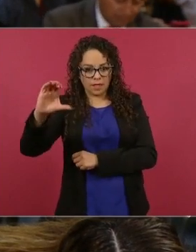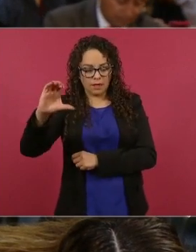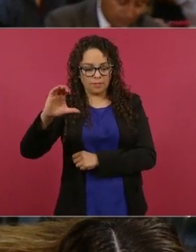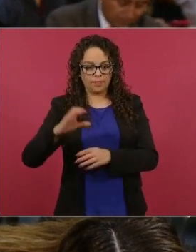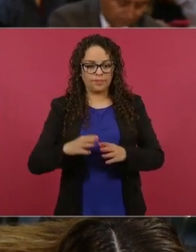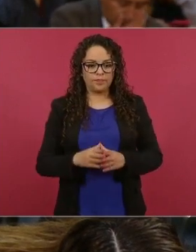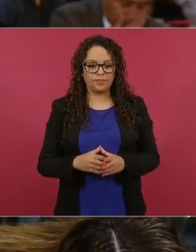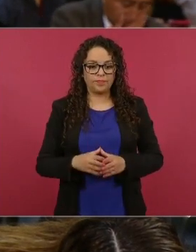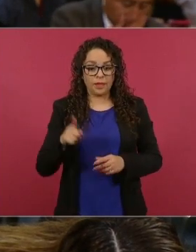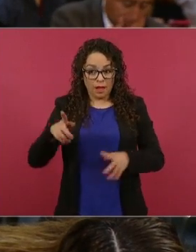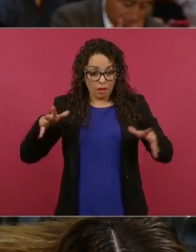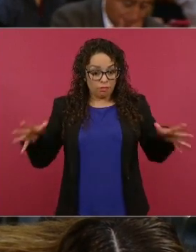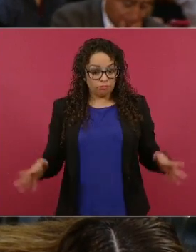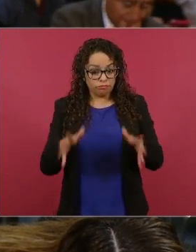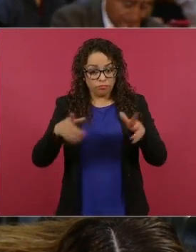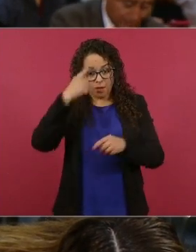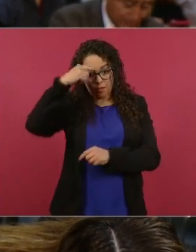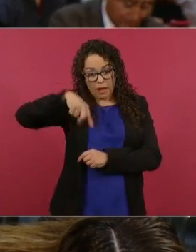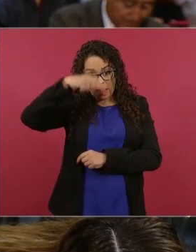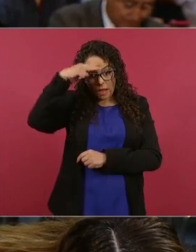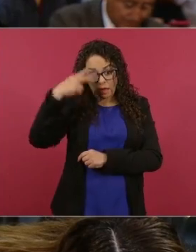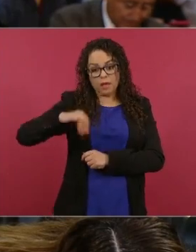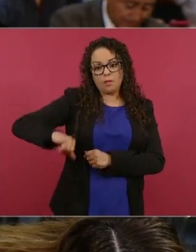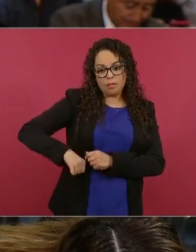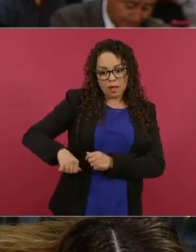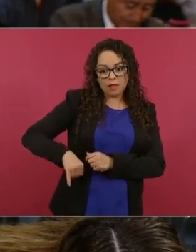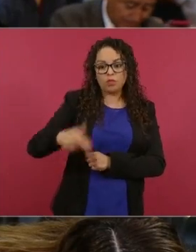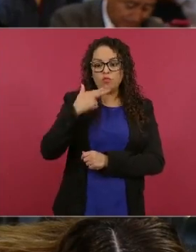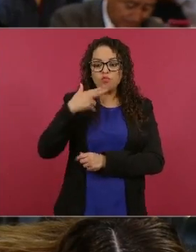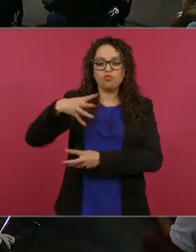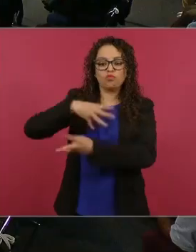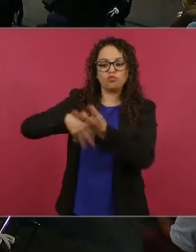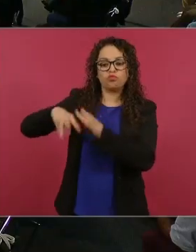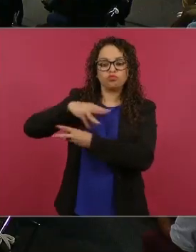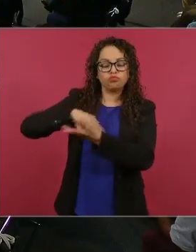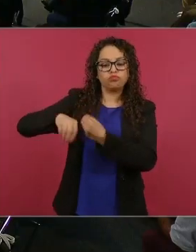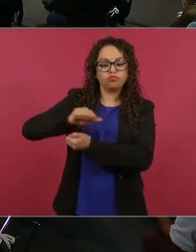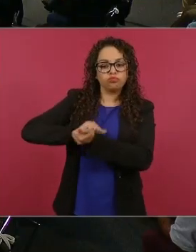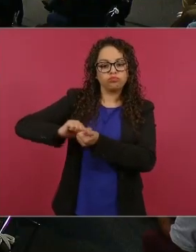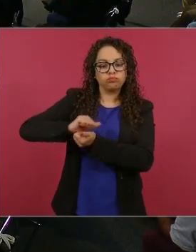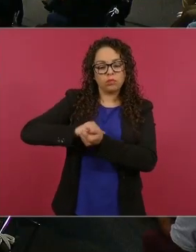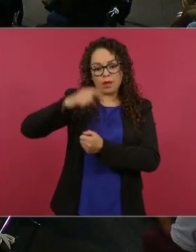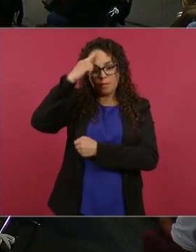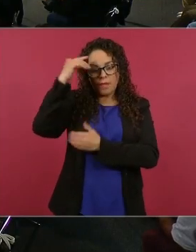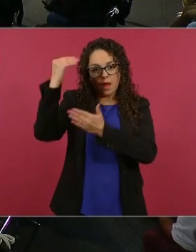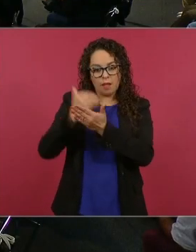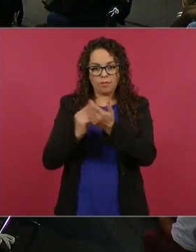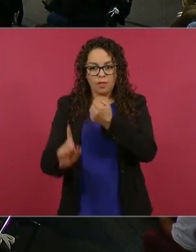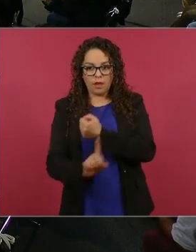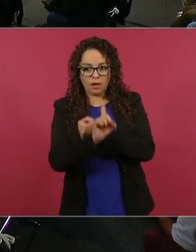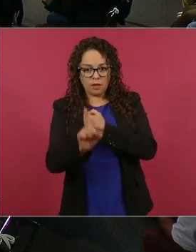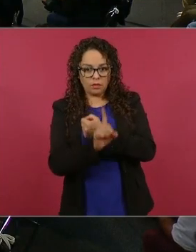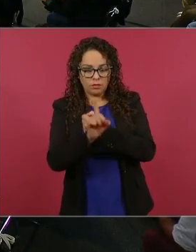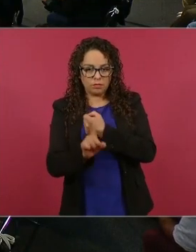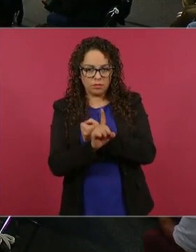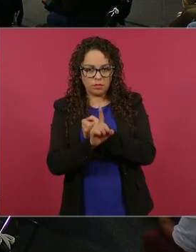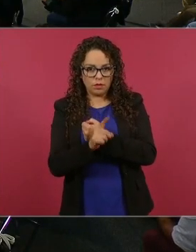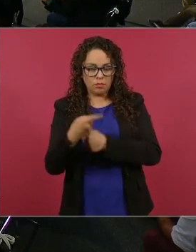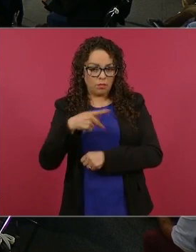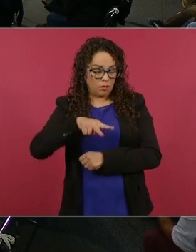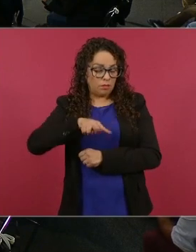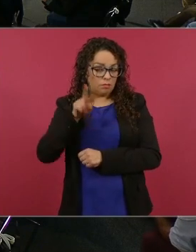reciclaje en México y una porque las autoridades competentes se aboquen a la resolución del problema para dejar de considerar que